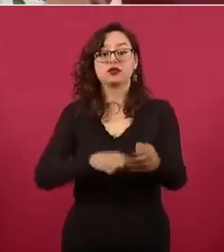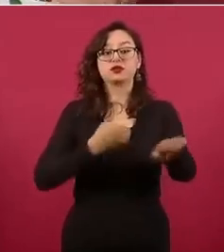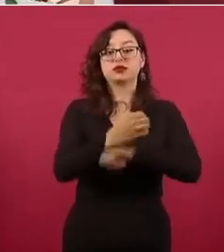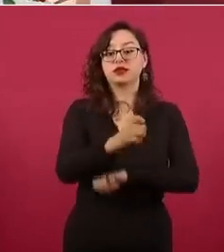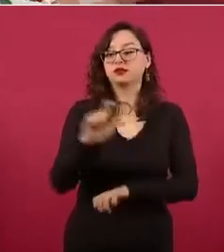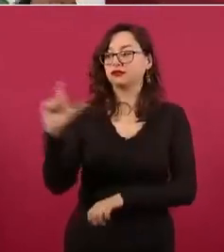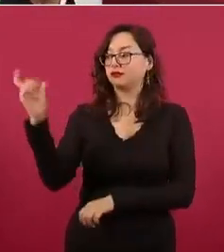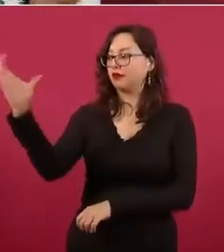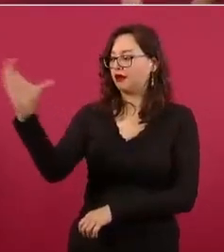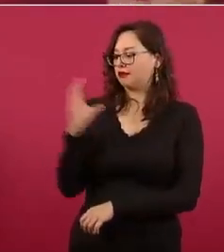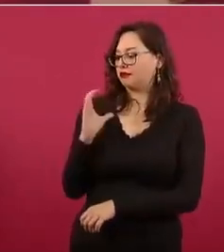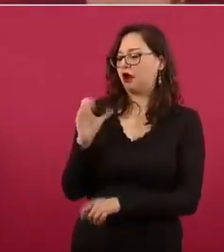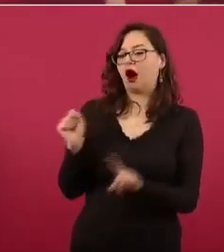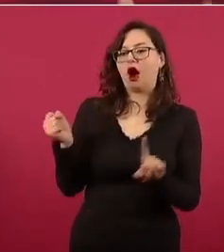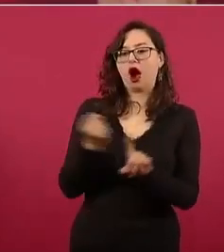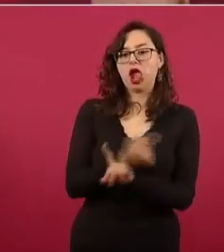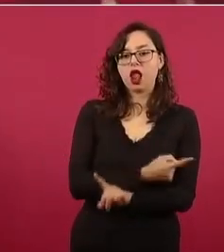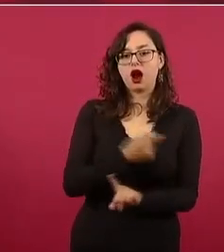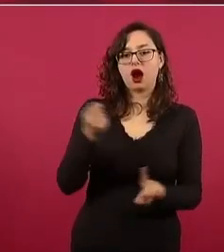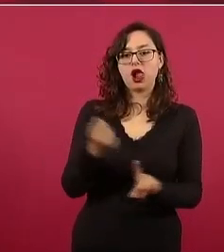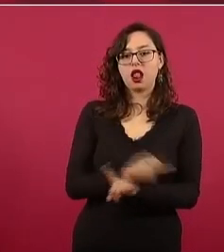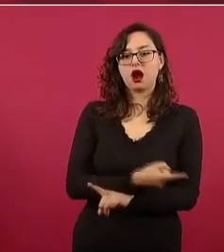toda una camada